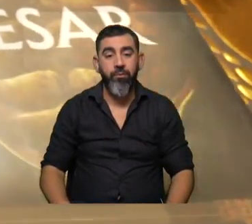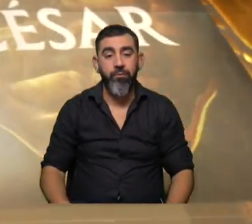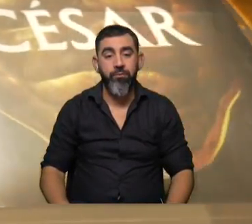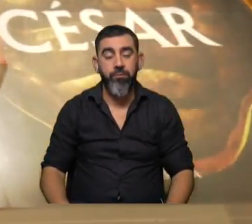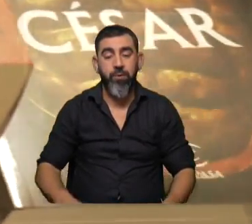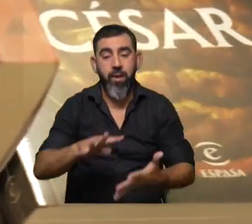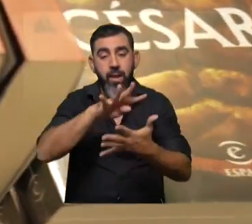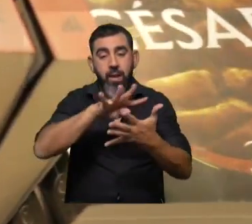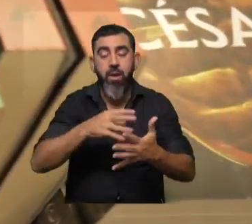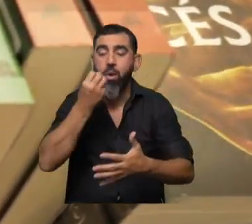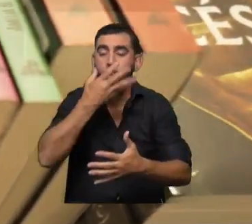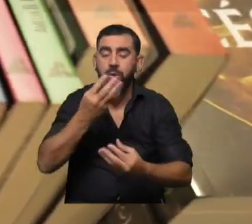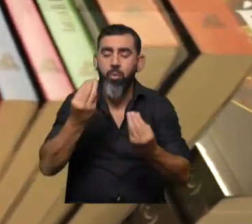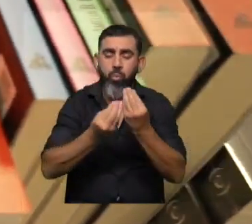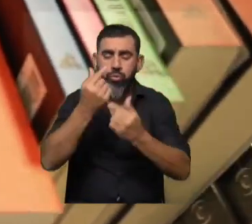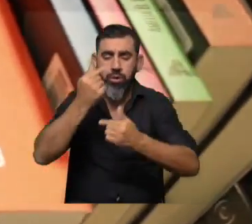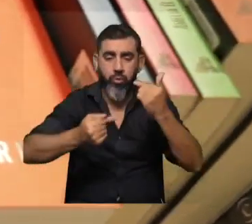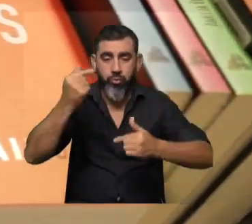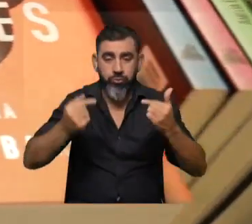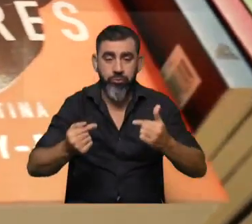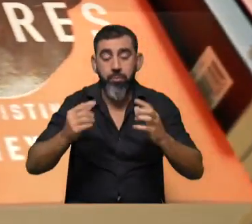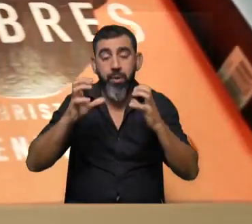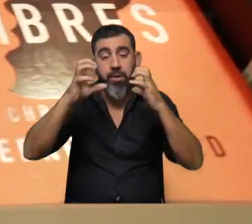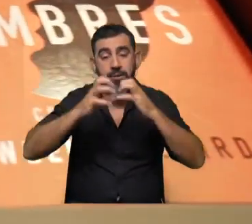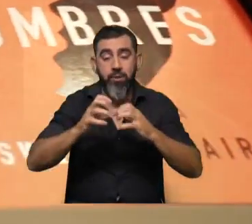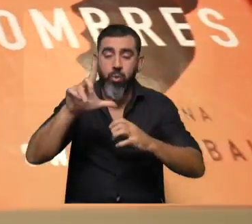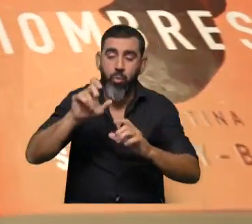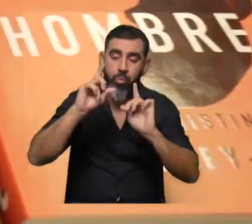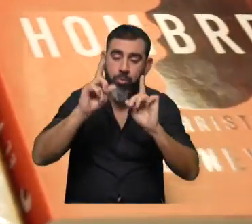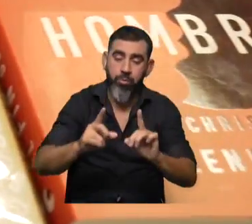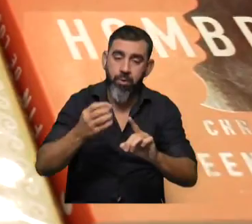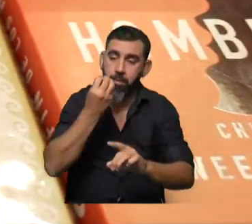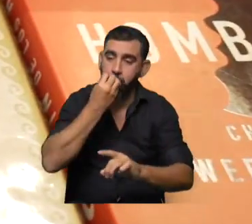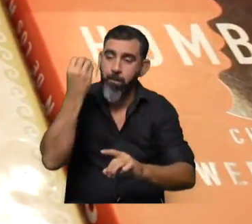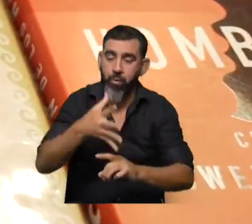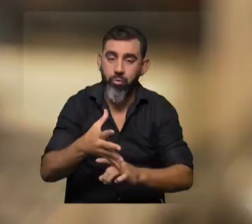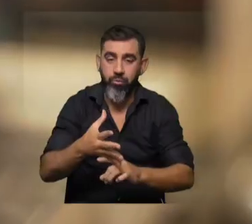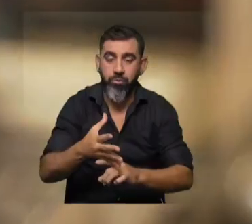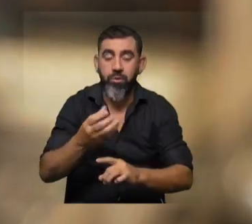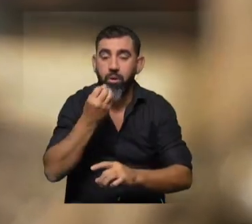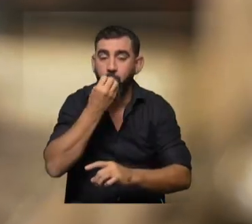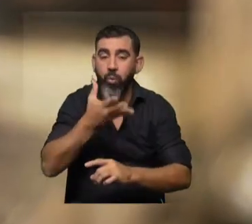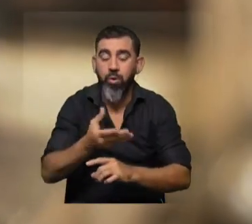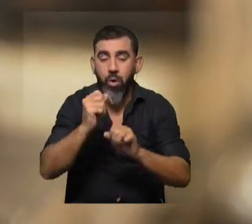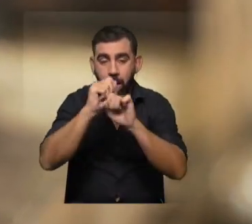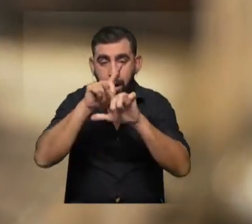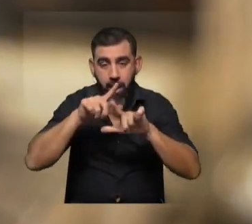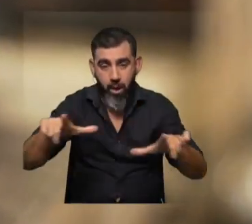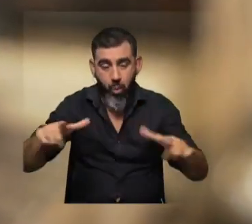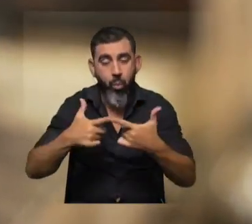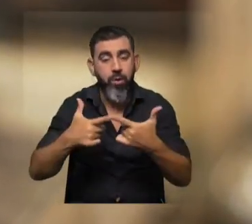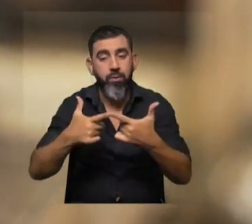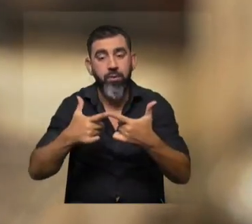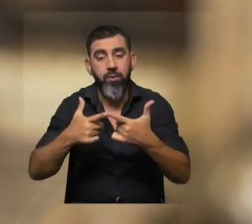Leer es bueno para muchas cosas y para el cerebro seguro que da ventajas en estas áreas. Sabemos que da ventajas en el lenguaje, sabemos que da algunas